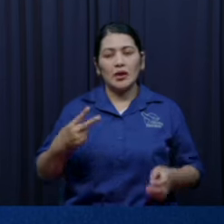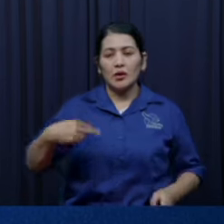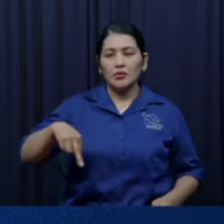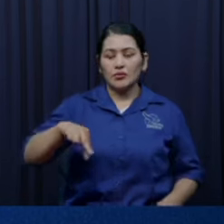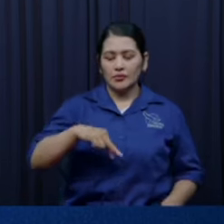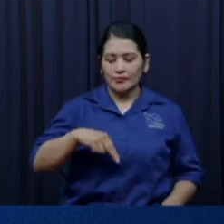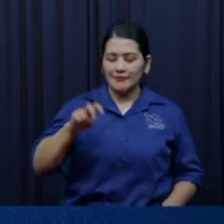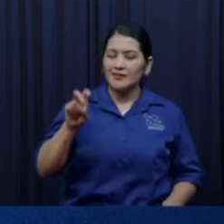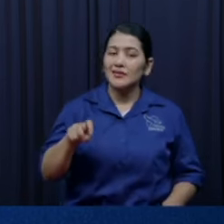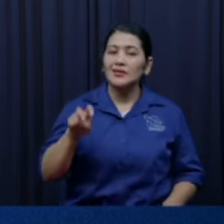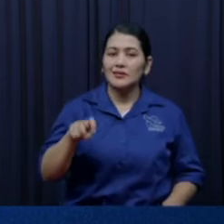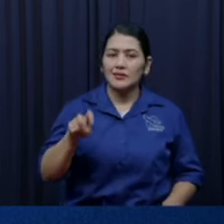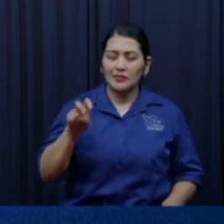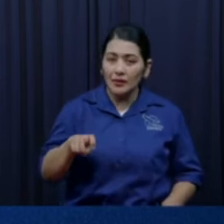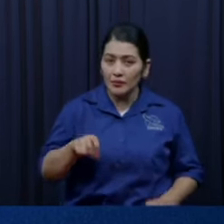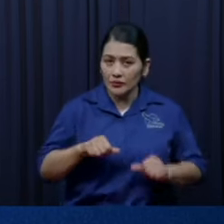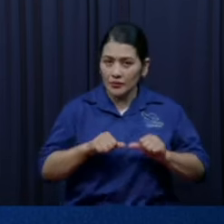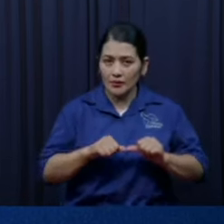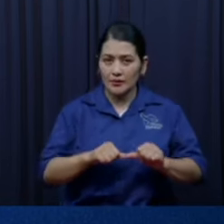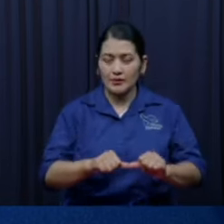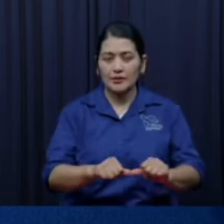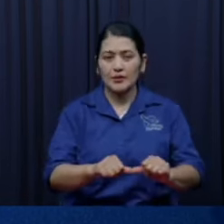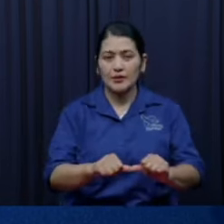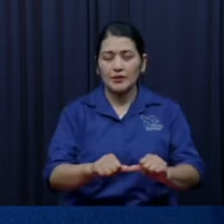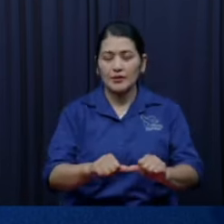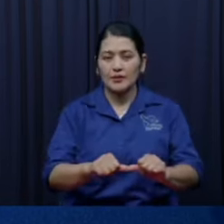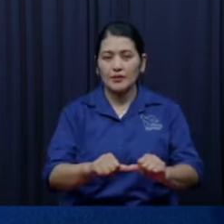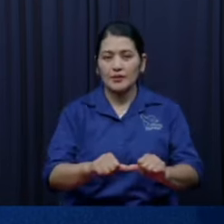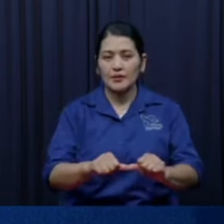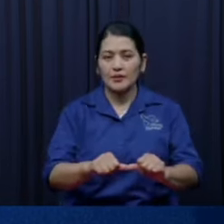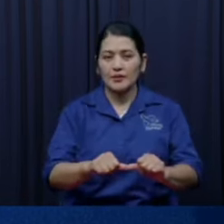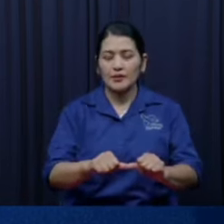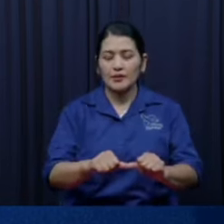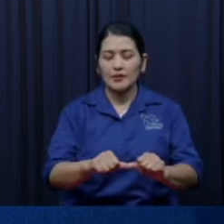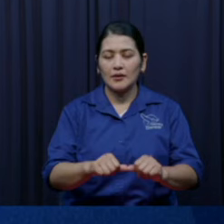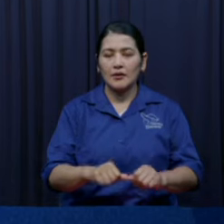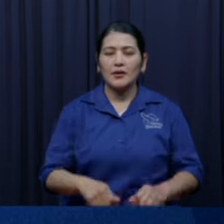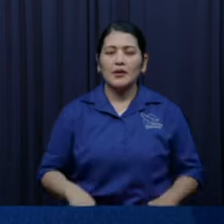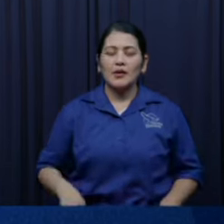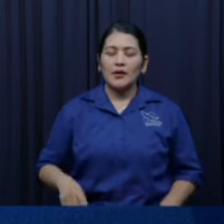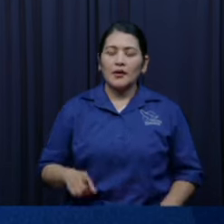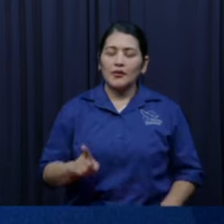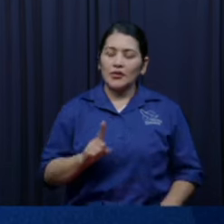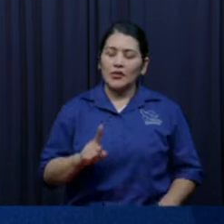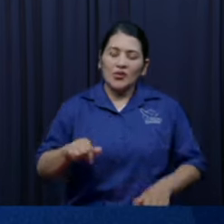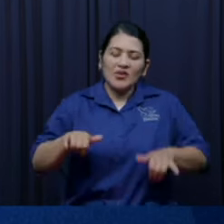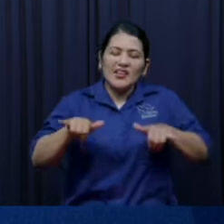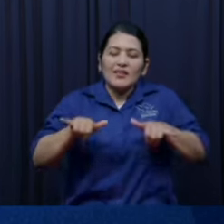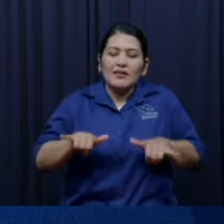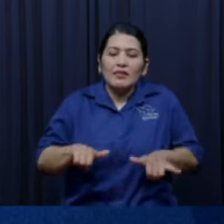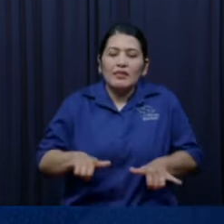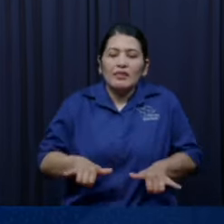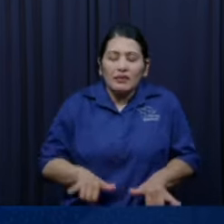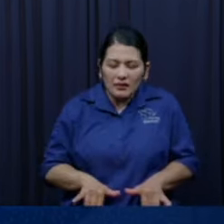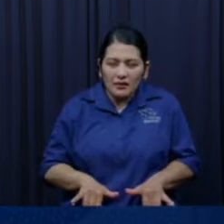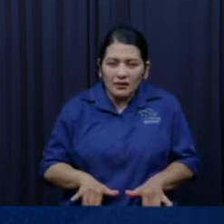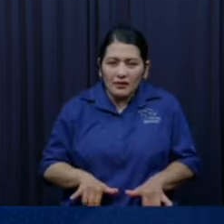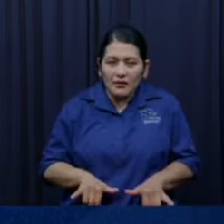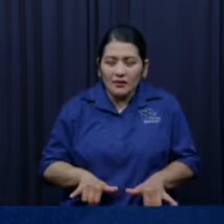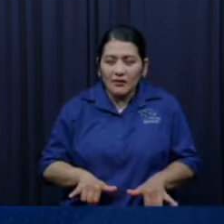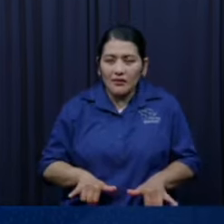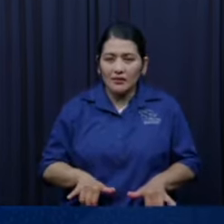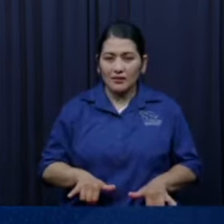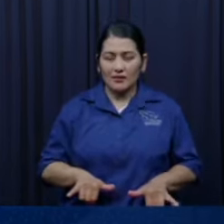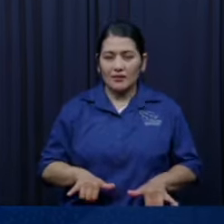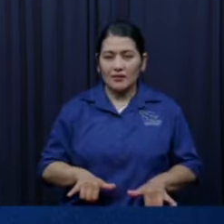Es que la Biblia dice que el final del asunto es mejor que el principio. Entonces, muchas veces nosotros